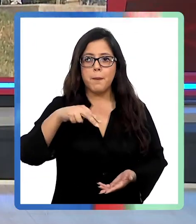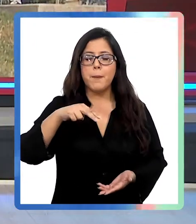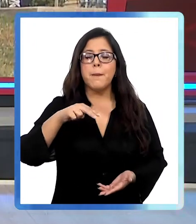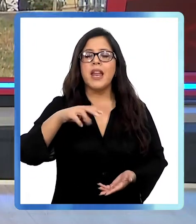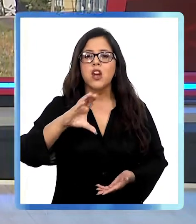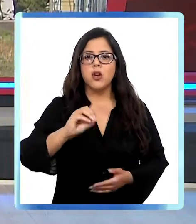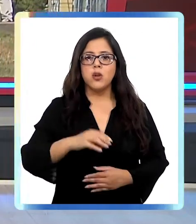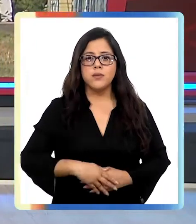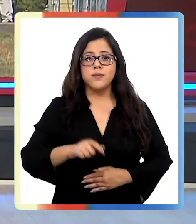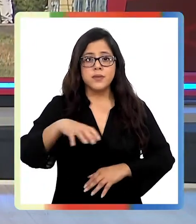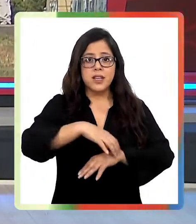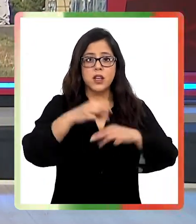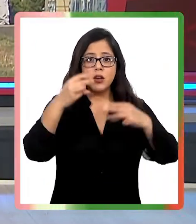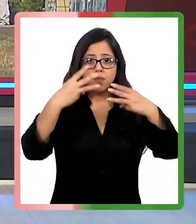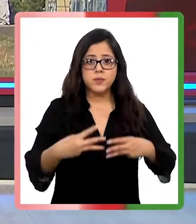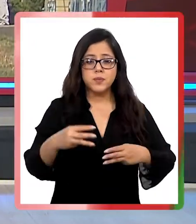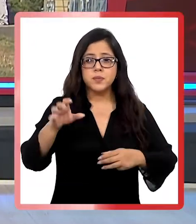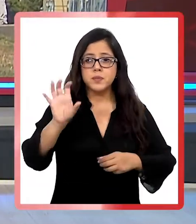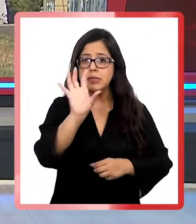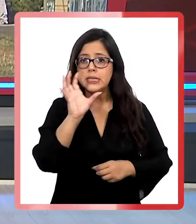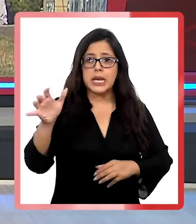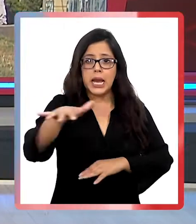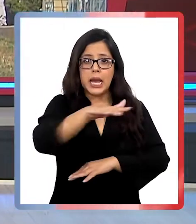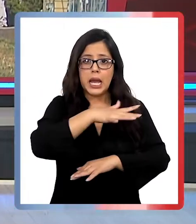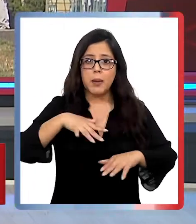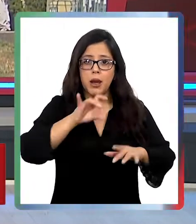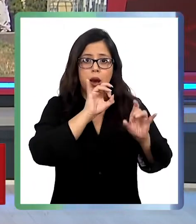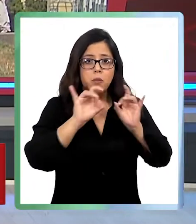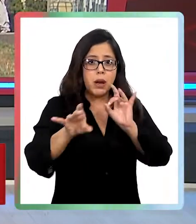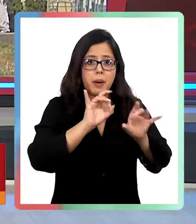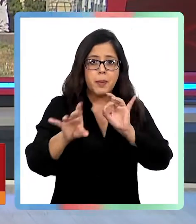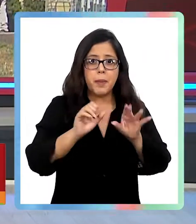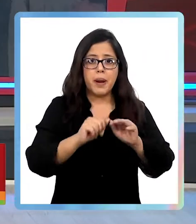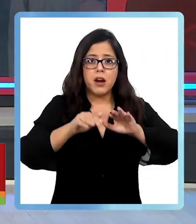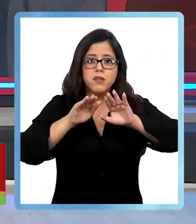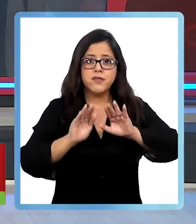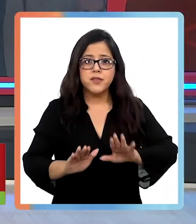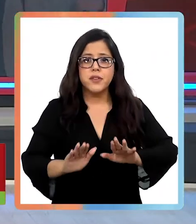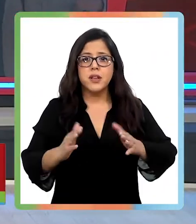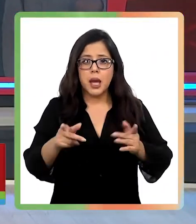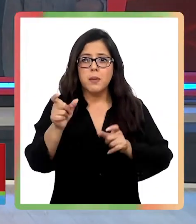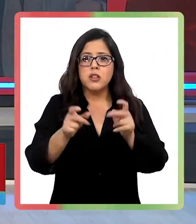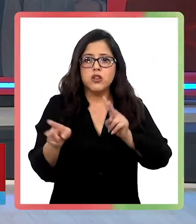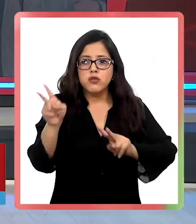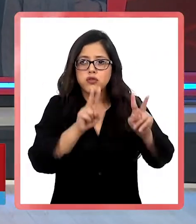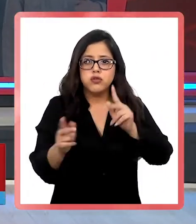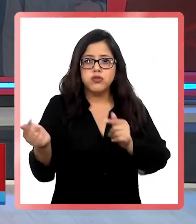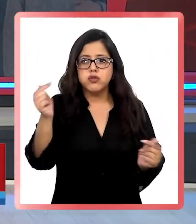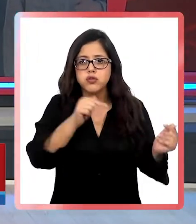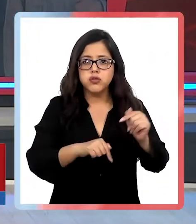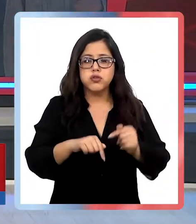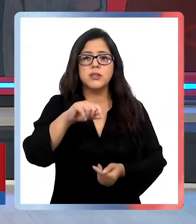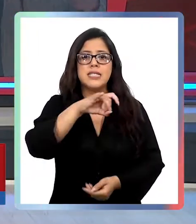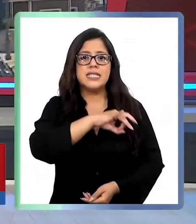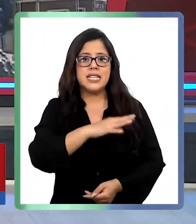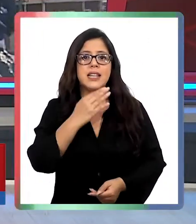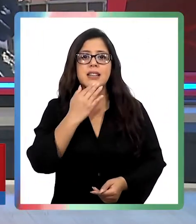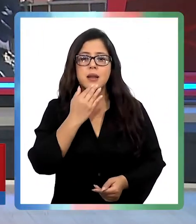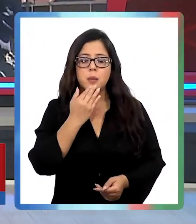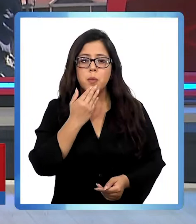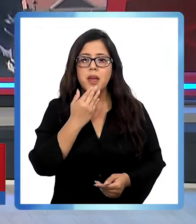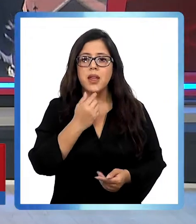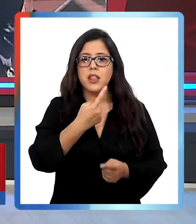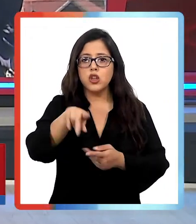En Magallanes, ni el clima ni los contagios de esta pandemia han frenado la llegada de turistas nacionales y extranjeros a Punta Arenas